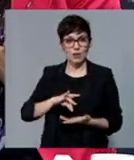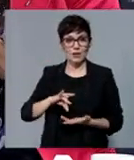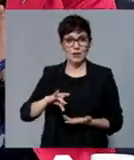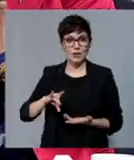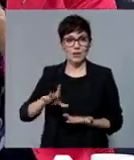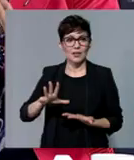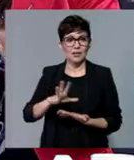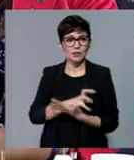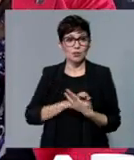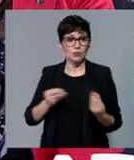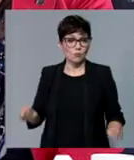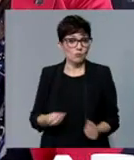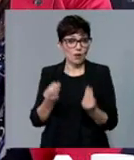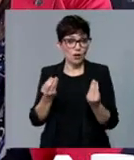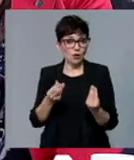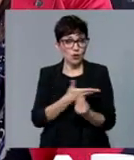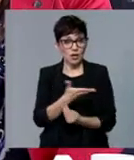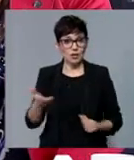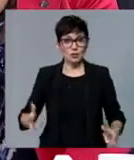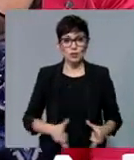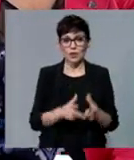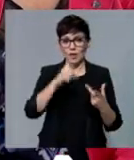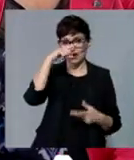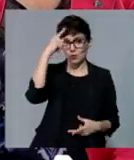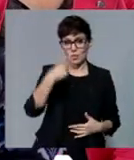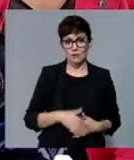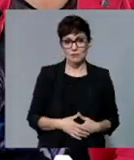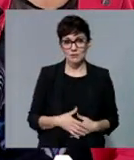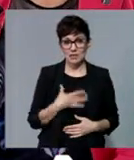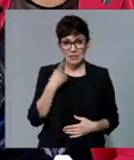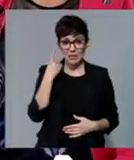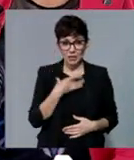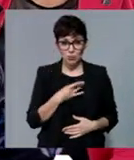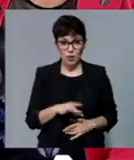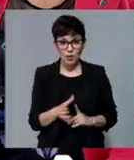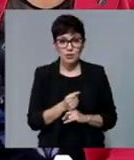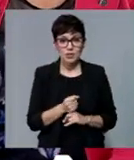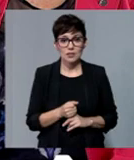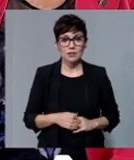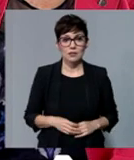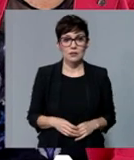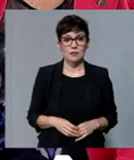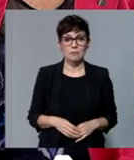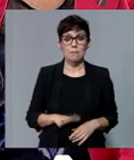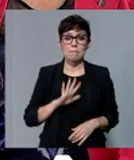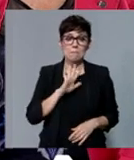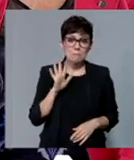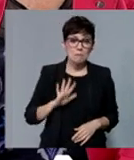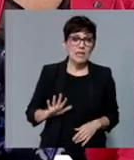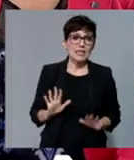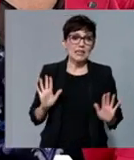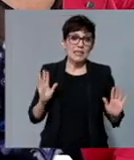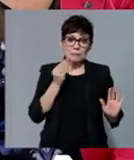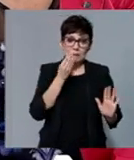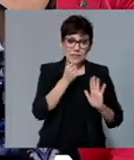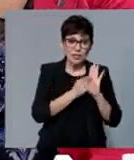mejora social y cultural. que lo podremos conseguir? ¿Este podrá conseguir o no? Tenemos muy buenas perspectivas, cumplimos en todo. Lo que